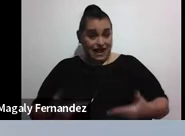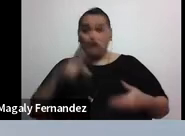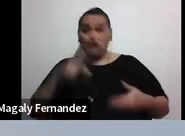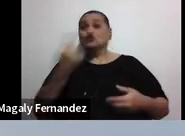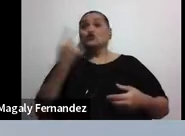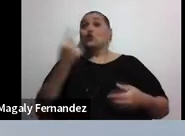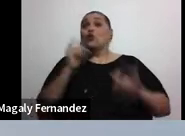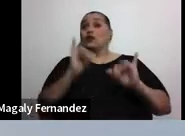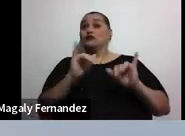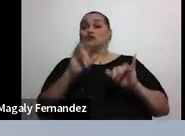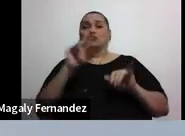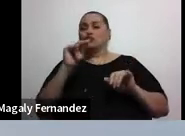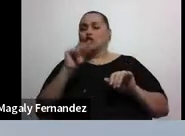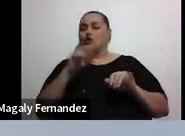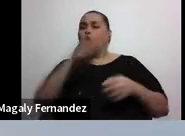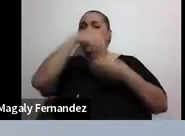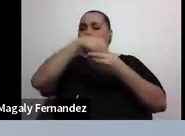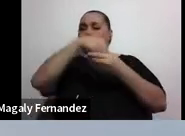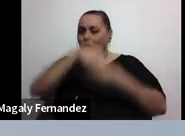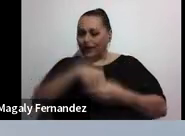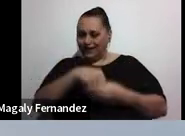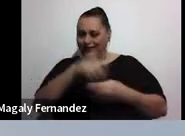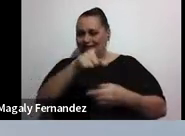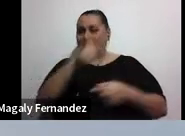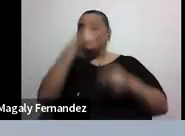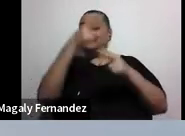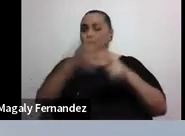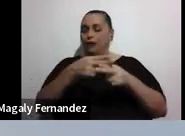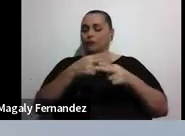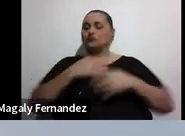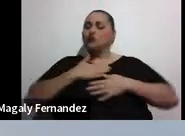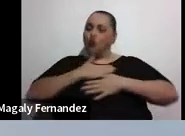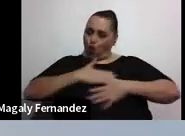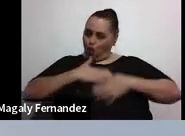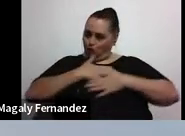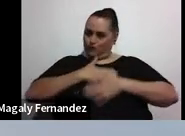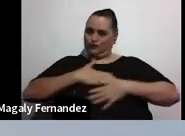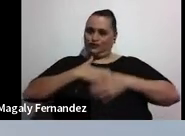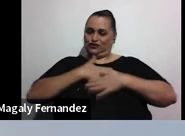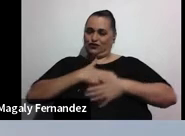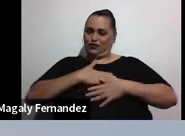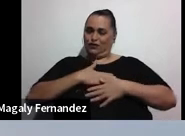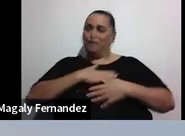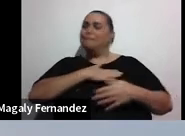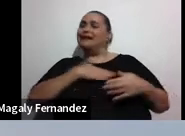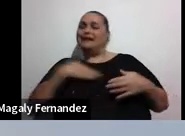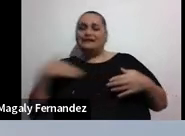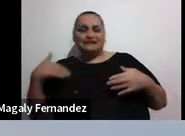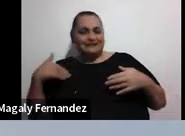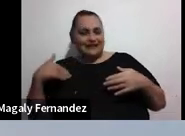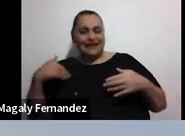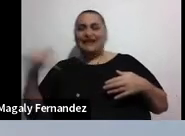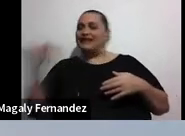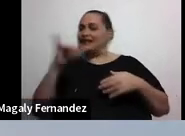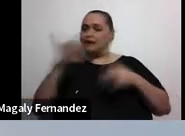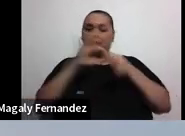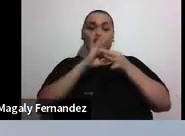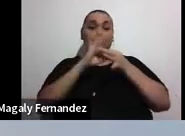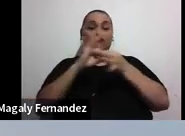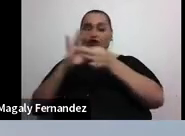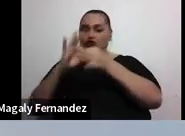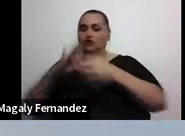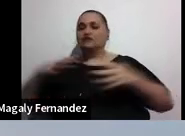Bienestar tiene un componente, vean qué bonito, que vamos a llamar de ocio, de placer y también de las relaciones con el entorno.